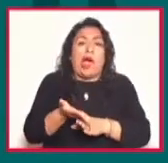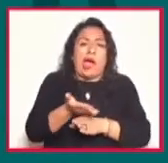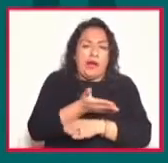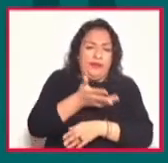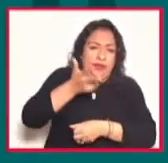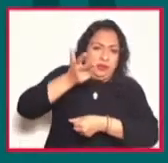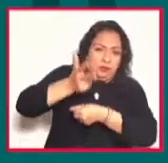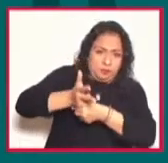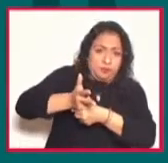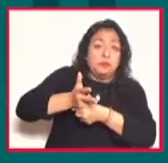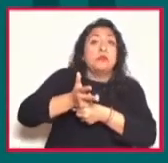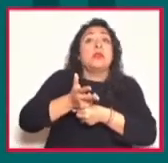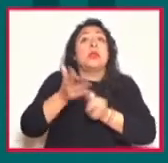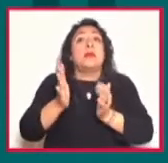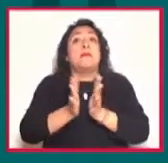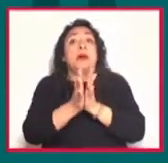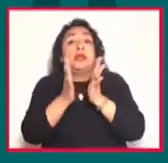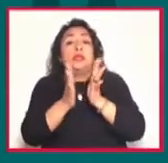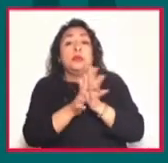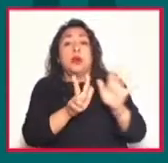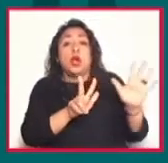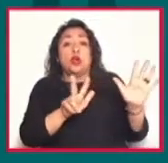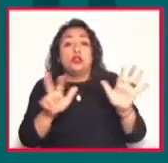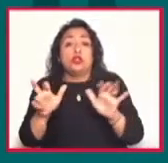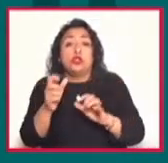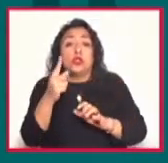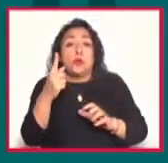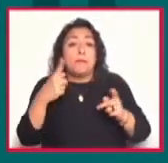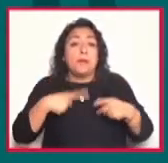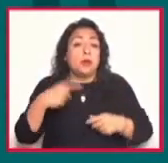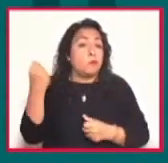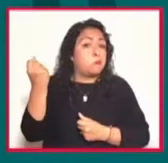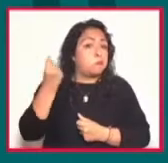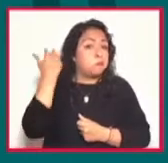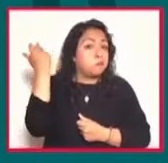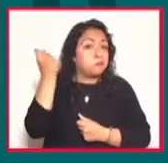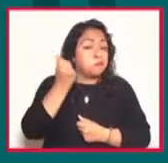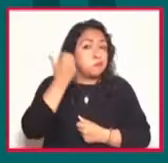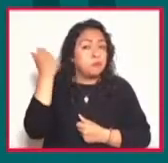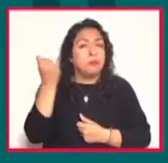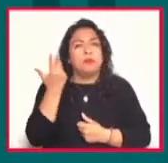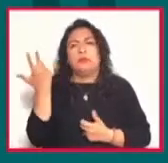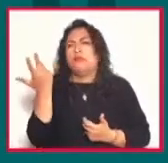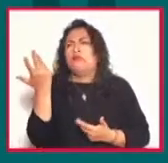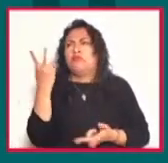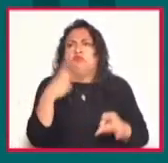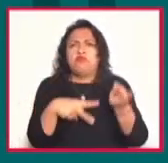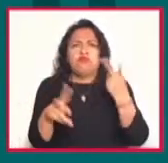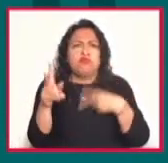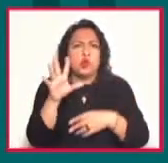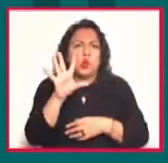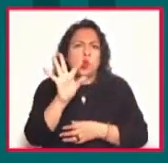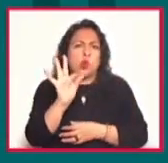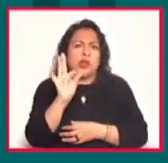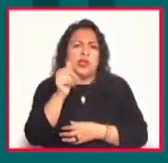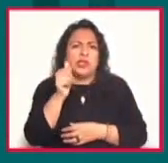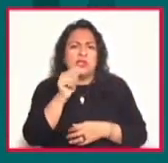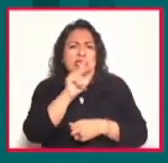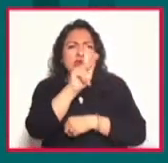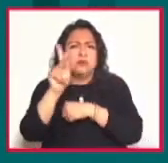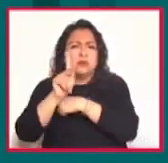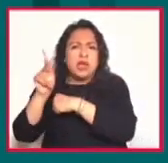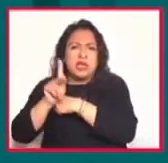participación de ochocientos un ponentes provenientes de cuarenta seis diferentes países.